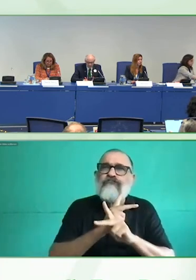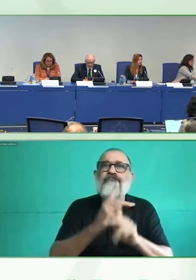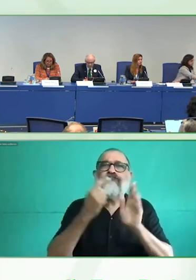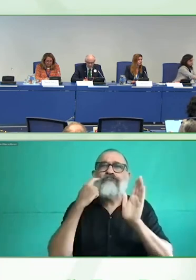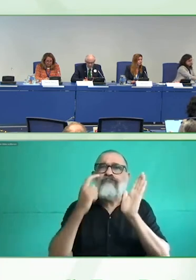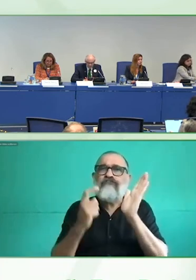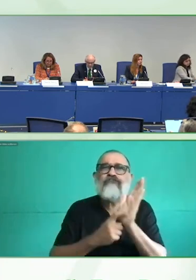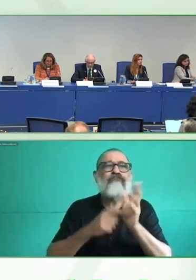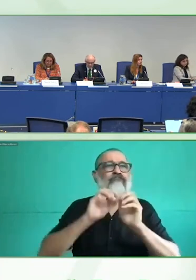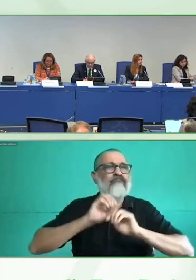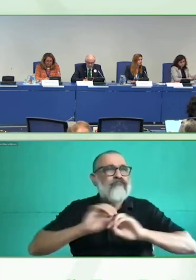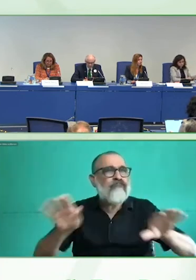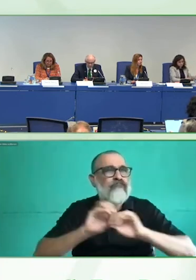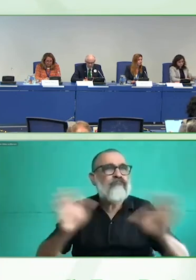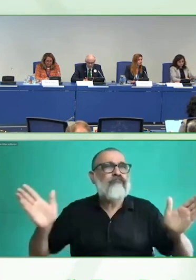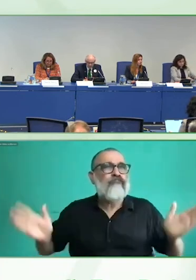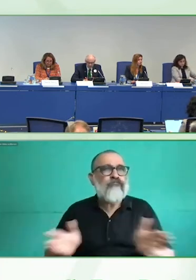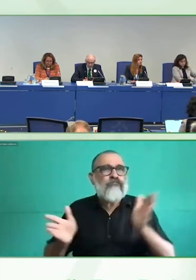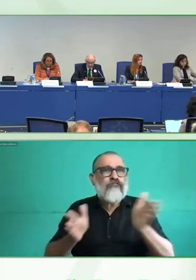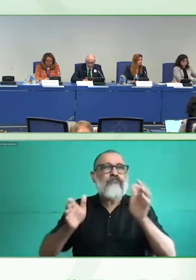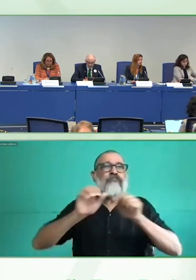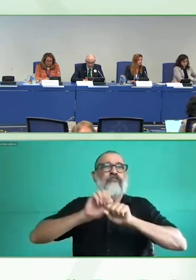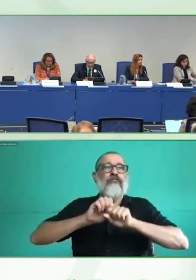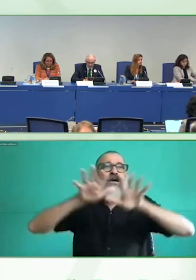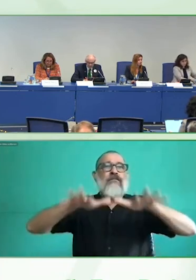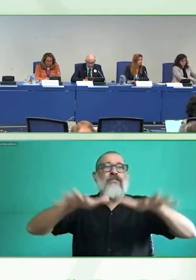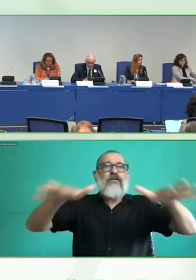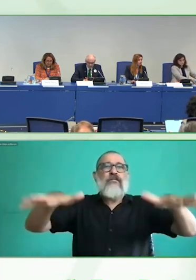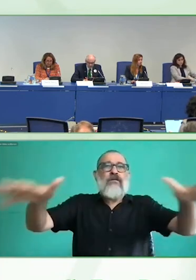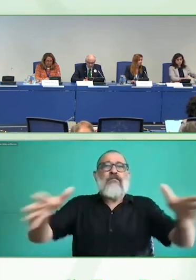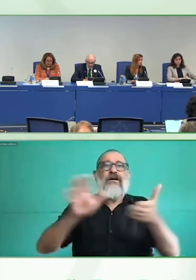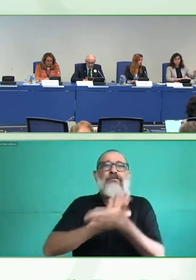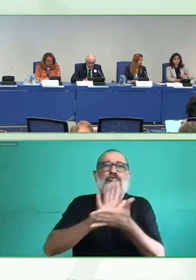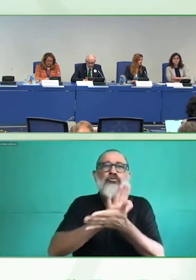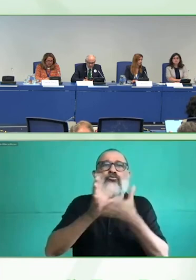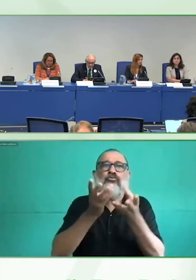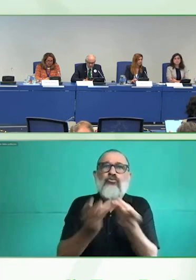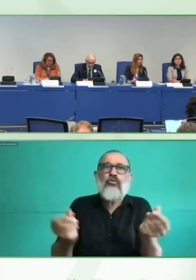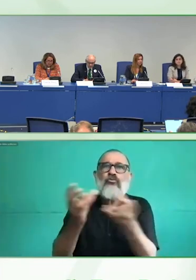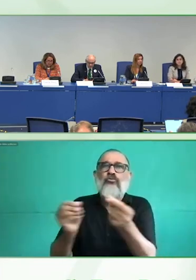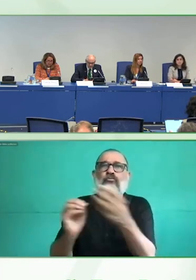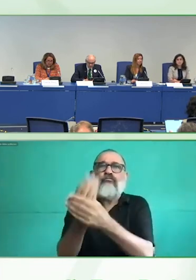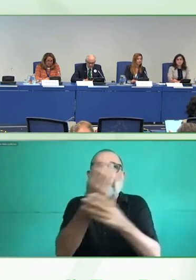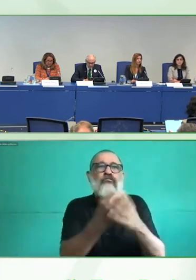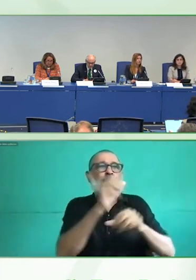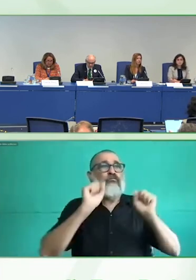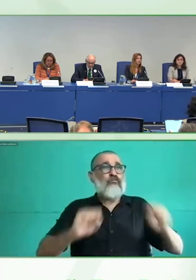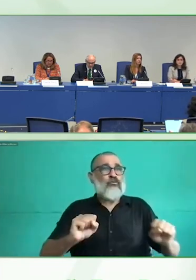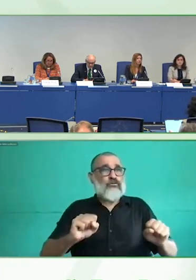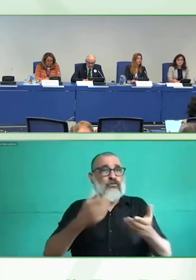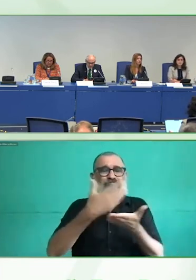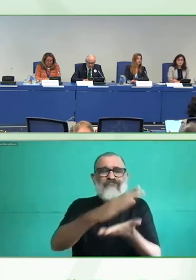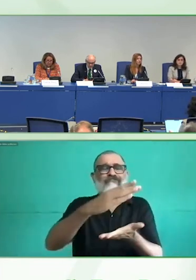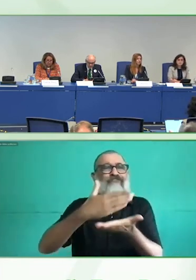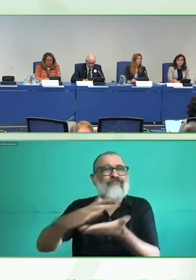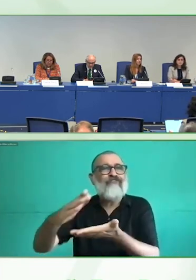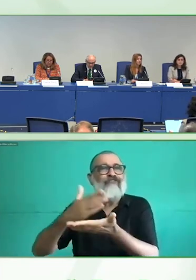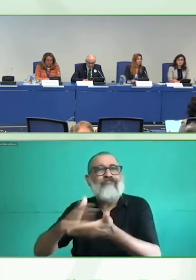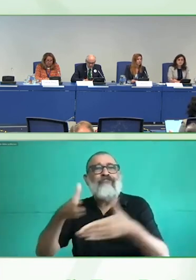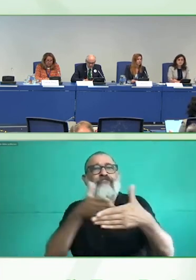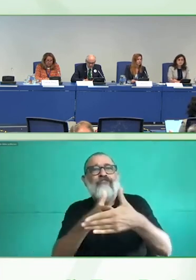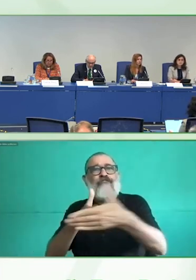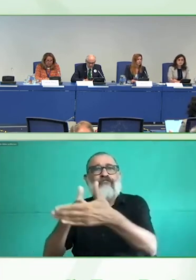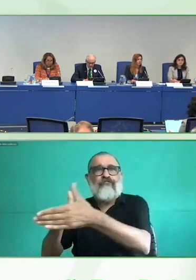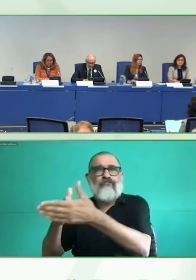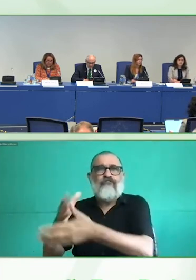tenemos el agrado de volvernos a encontrar de manera presencial y por primera vez estamos desarrollando la conferencia Zero Project 2023 para